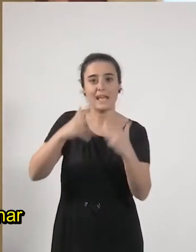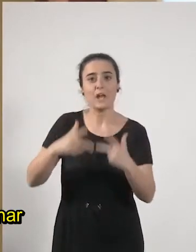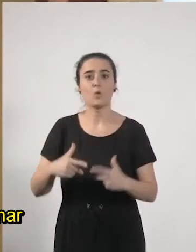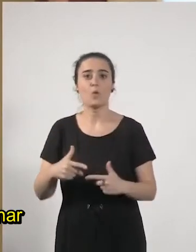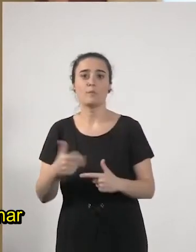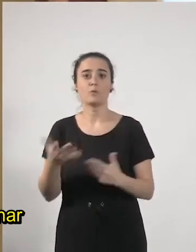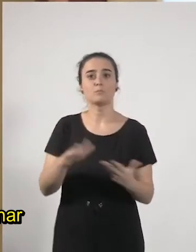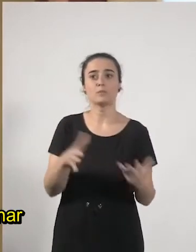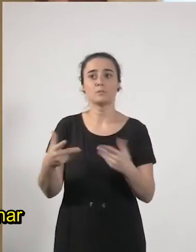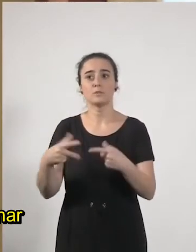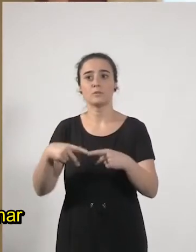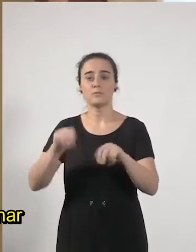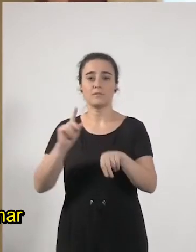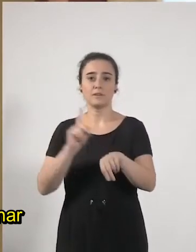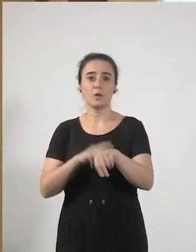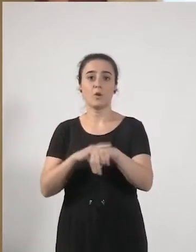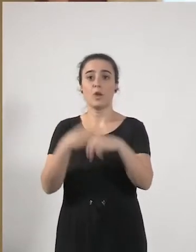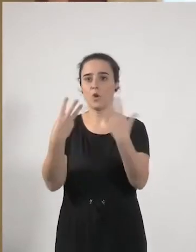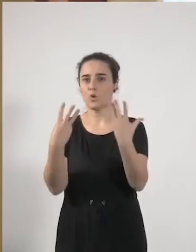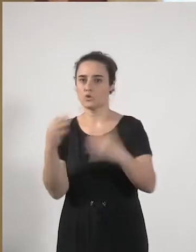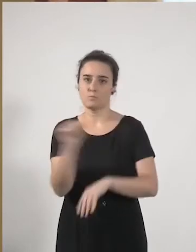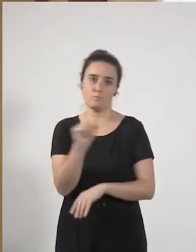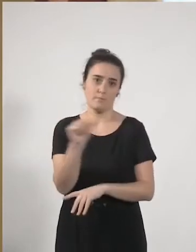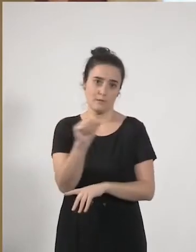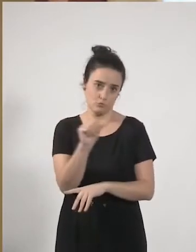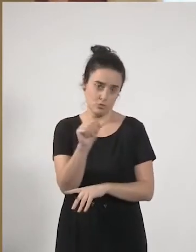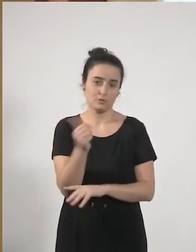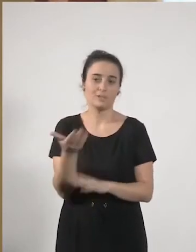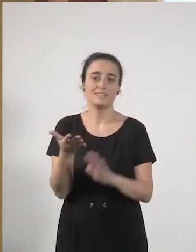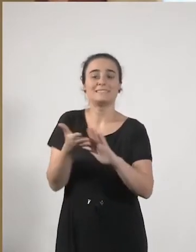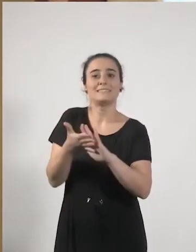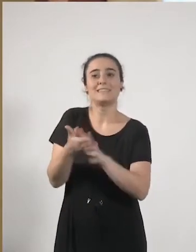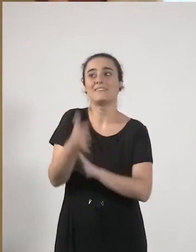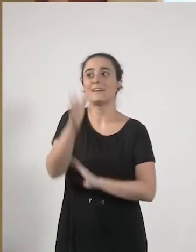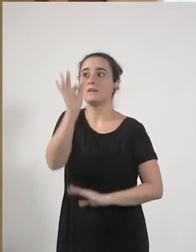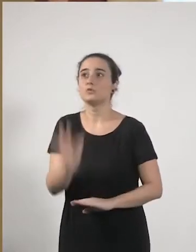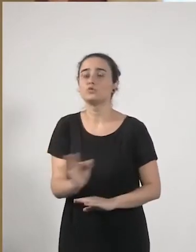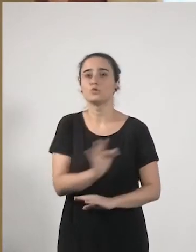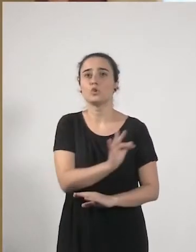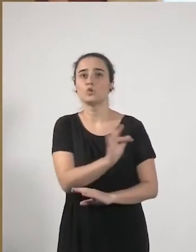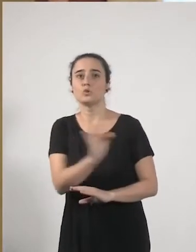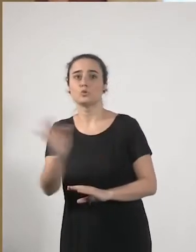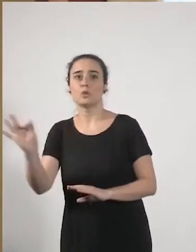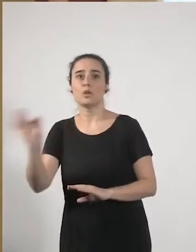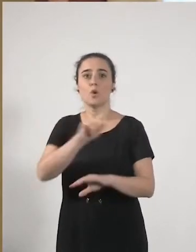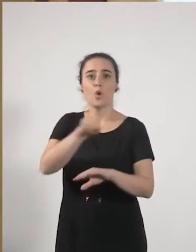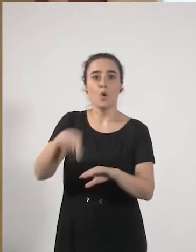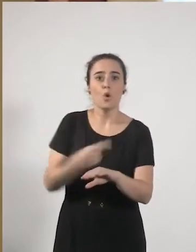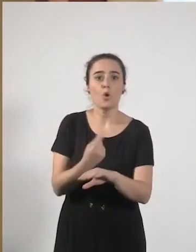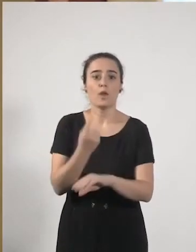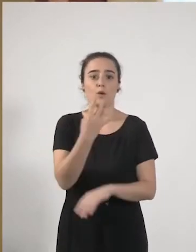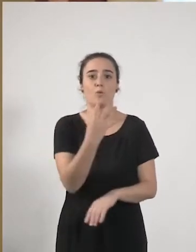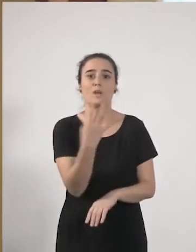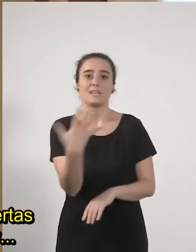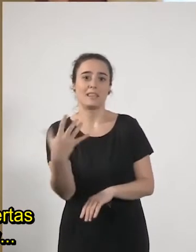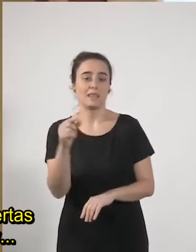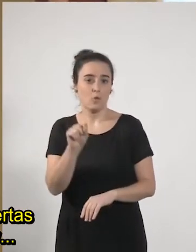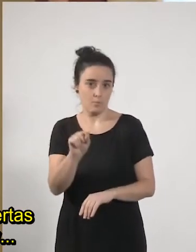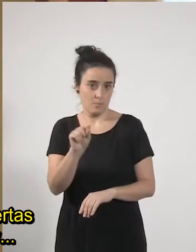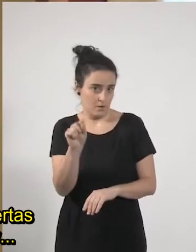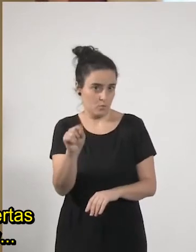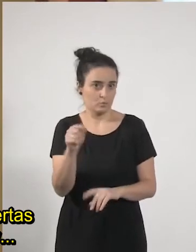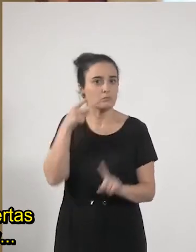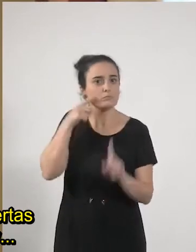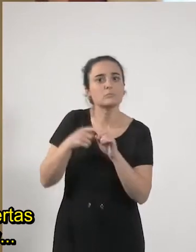sobre las ocho menos cuarto, esto quiere decir que en total disponemos de una hora y cuarenta y cinco minutos para